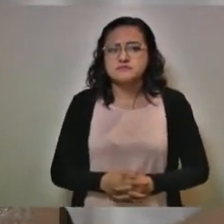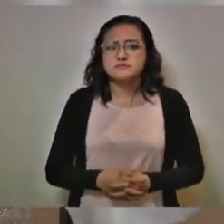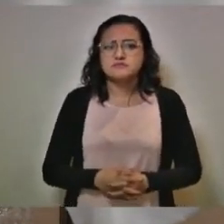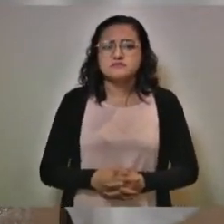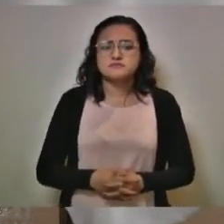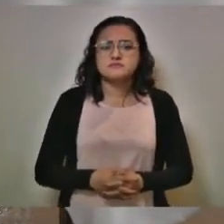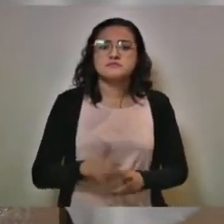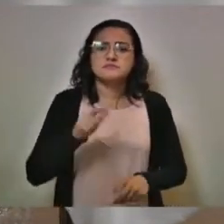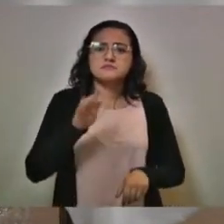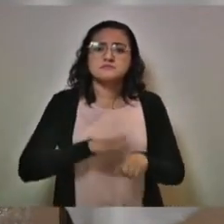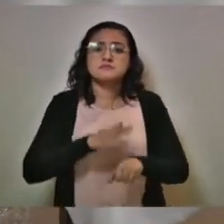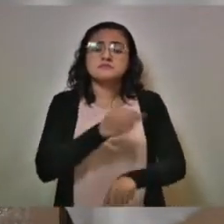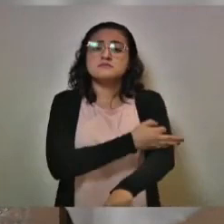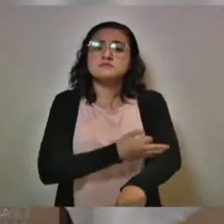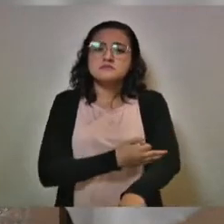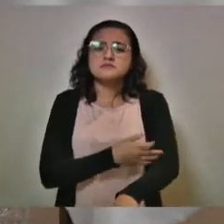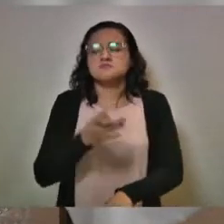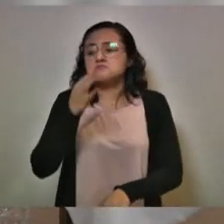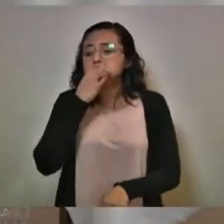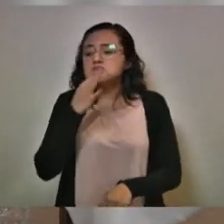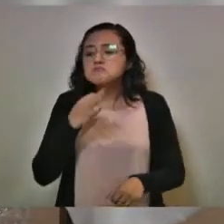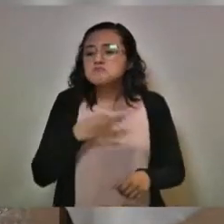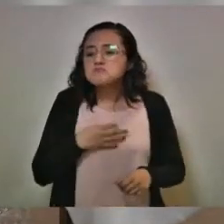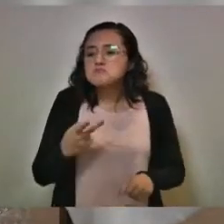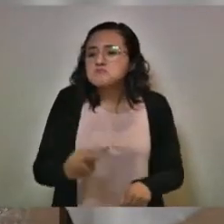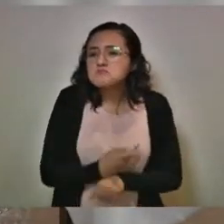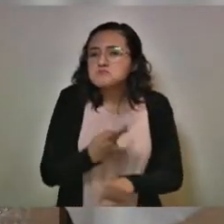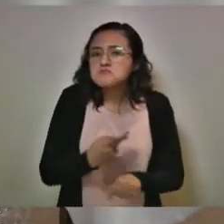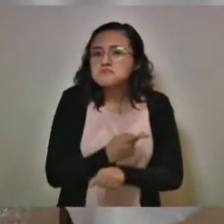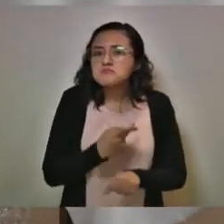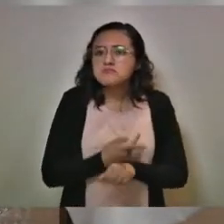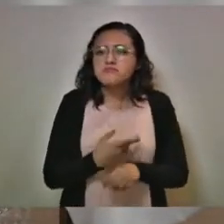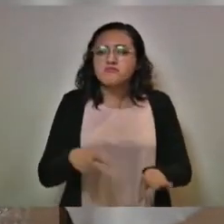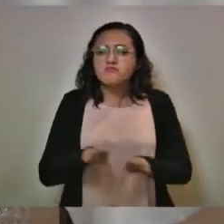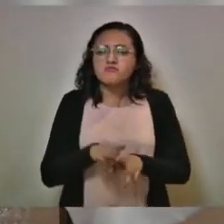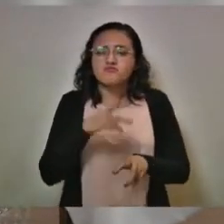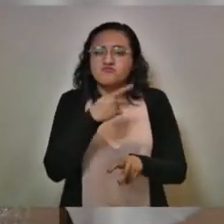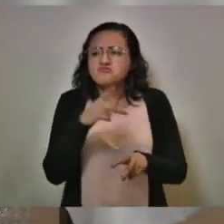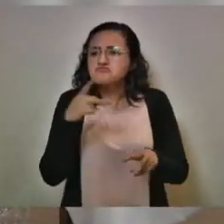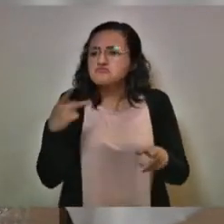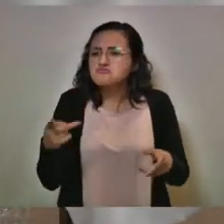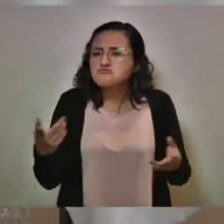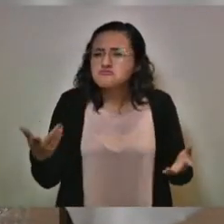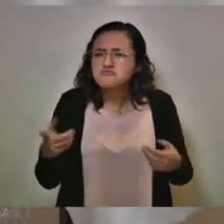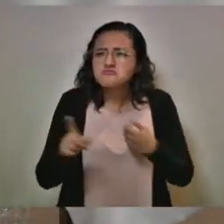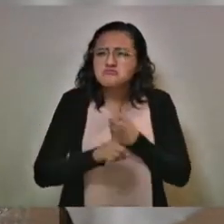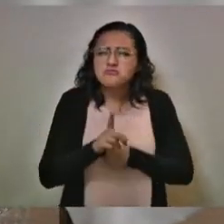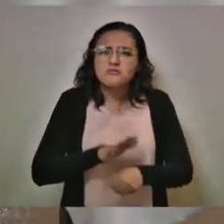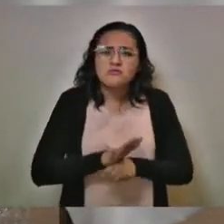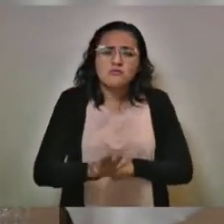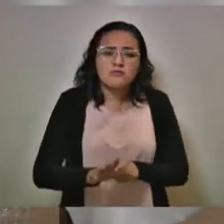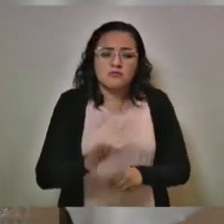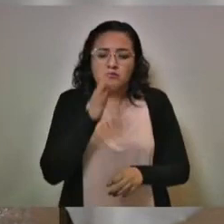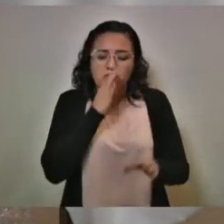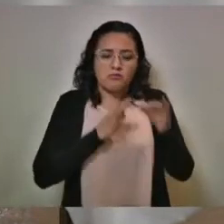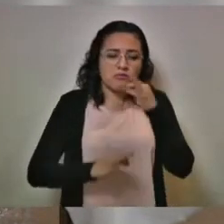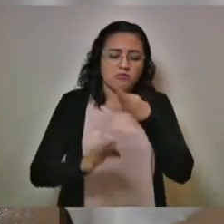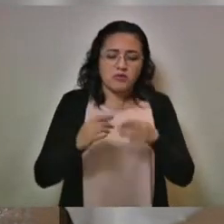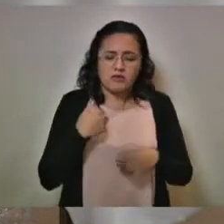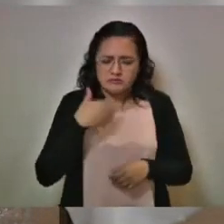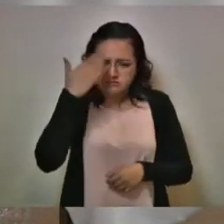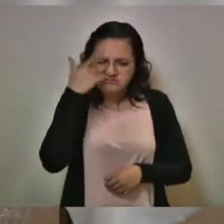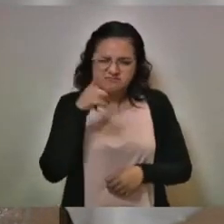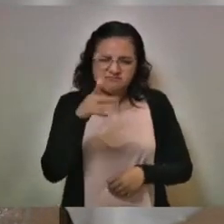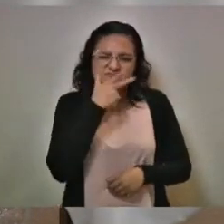Y más tarde me informaré sobre el caso particular. Sí sé que ese señor